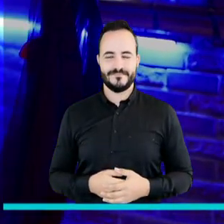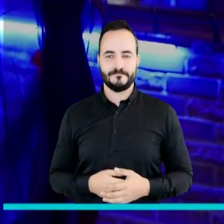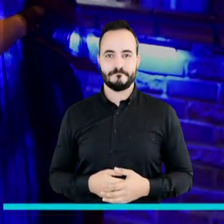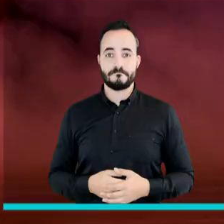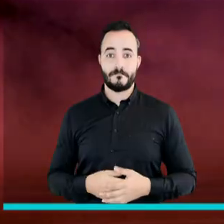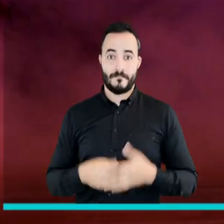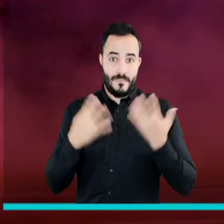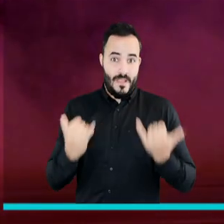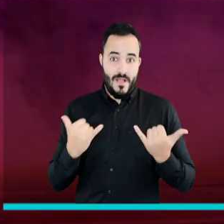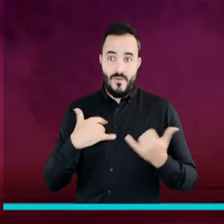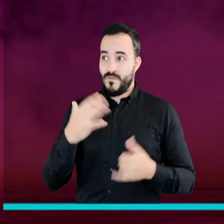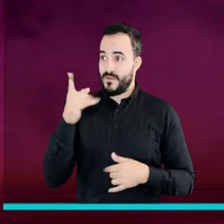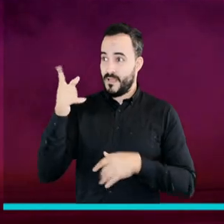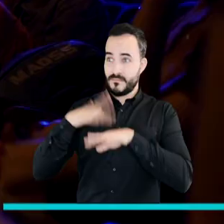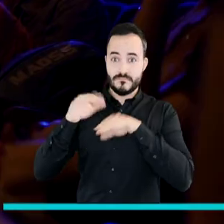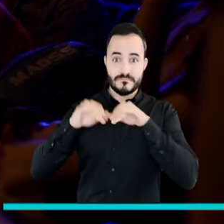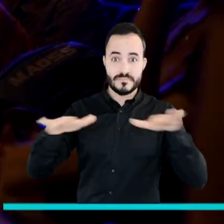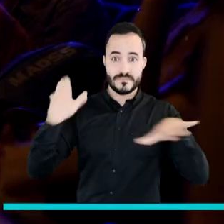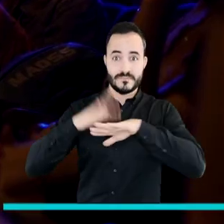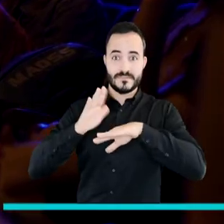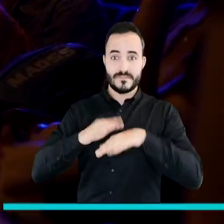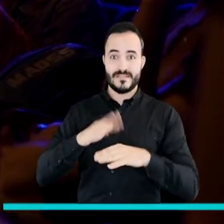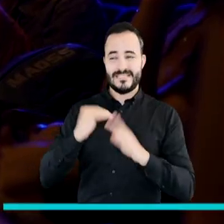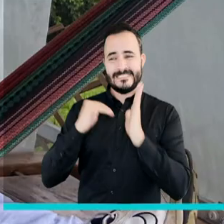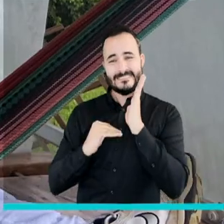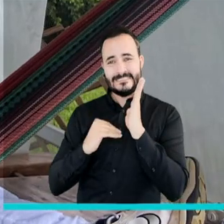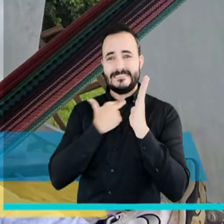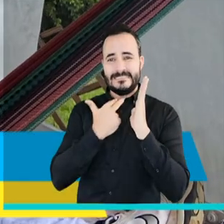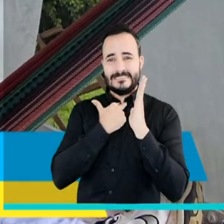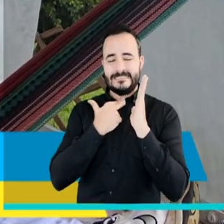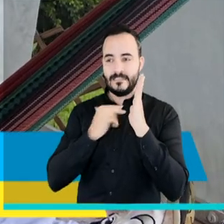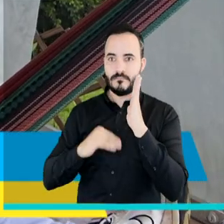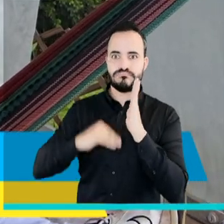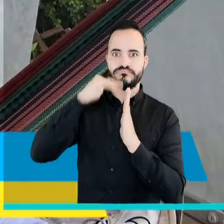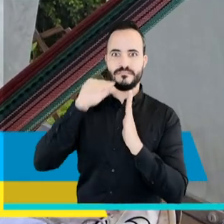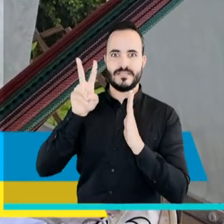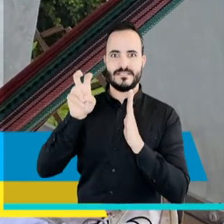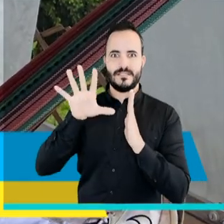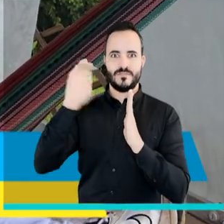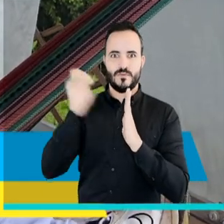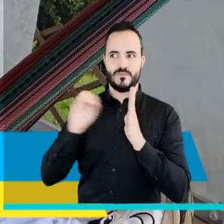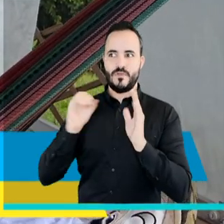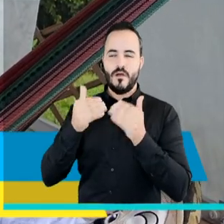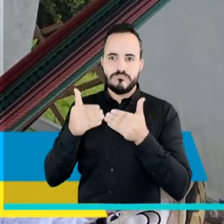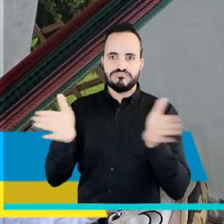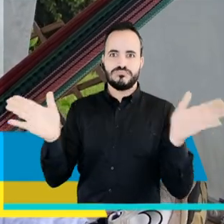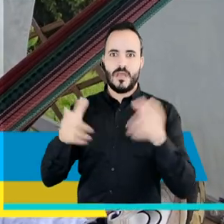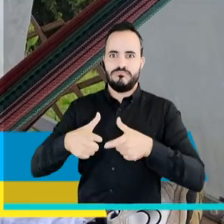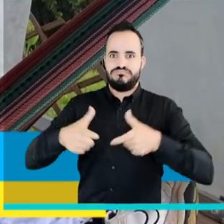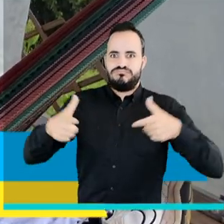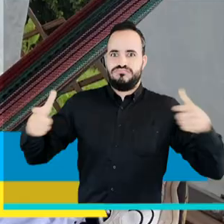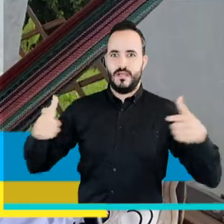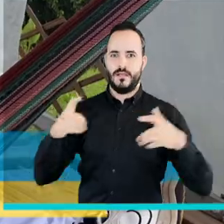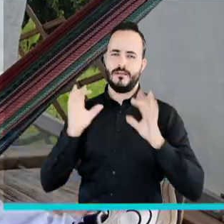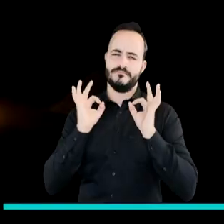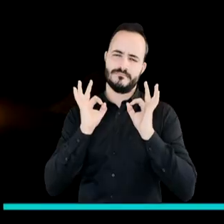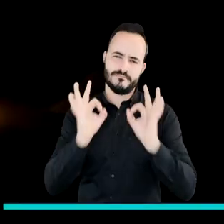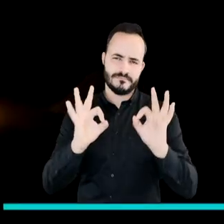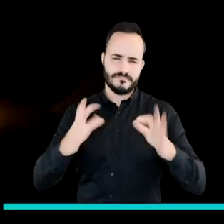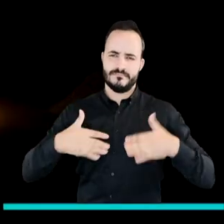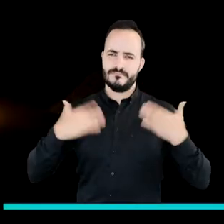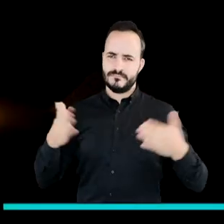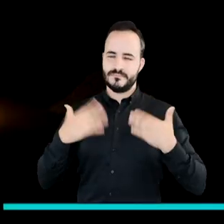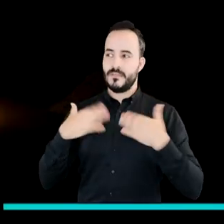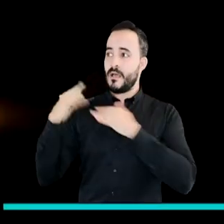Bueno, estamos muy contentos con la ampliación del aforo al 75%, es que hacía falta que la gente